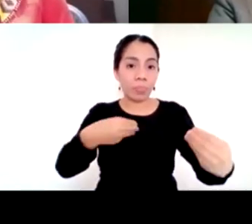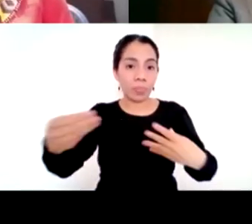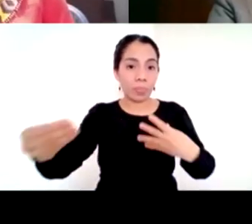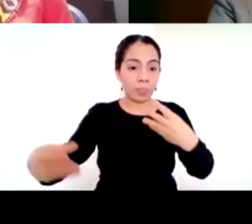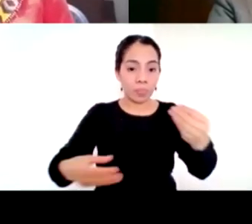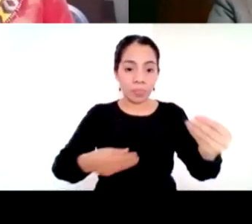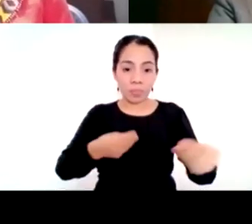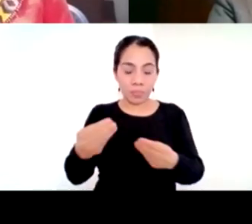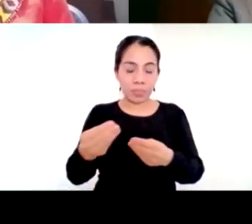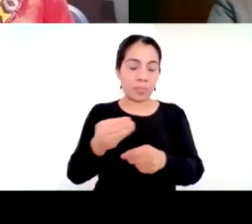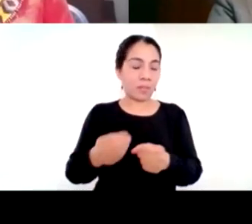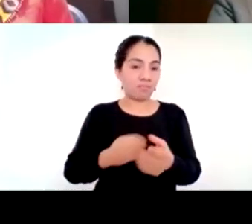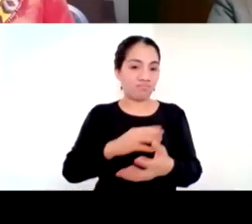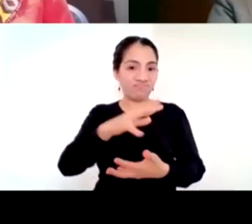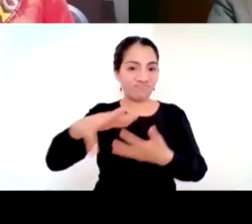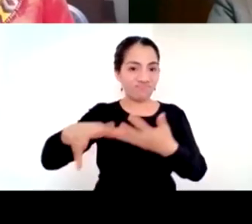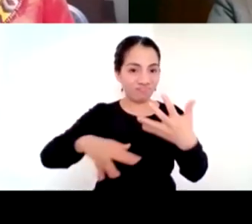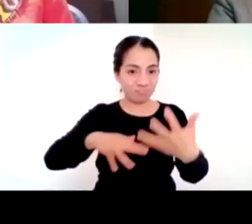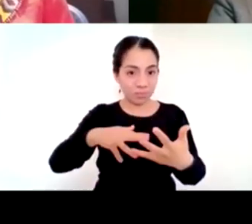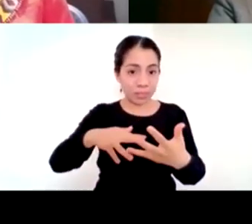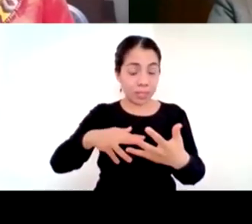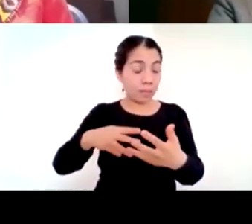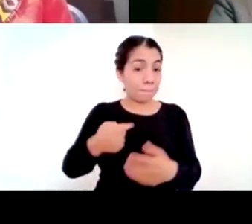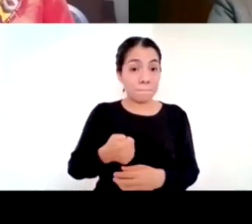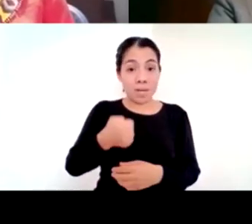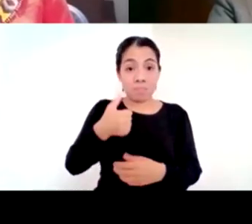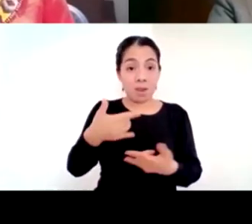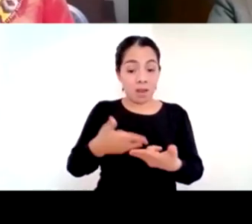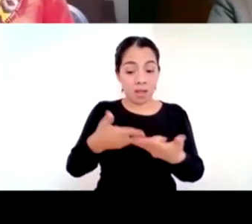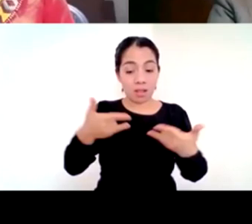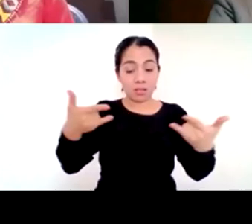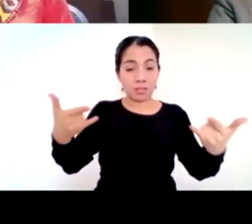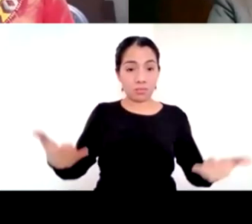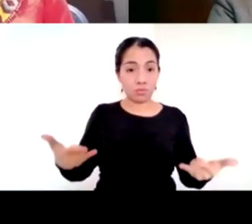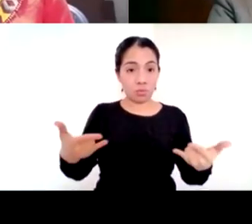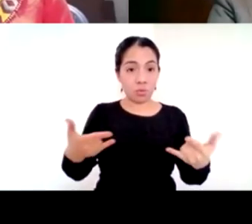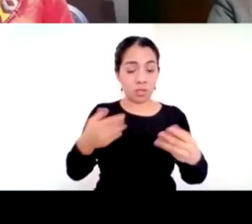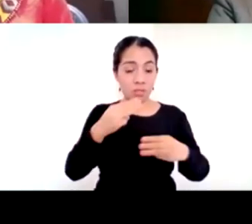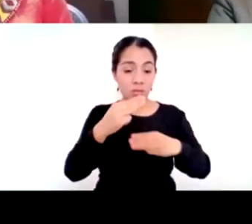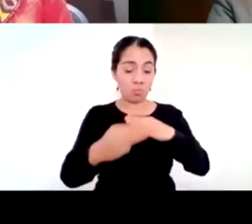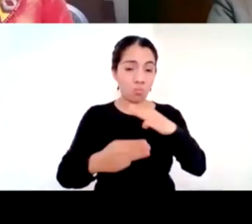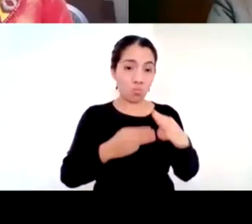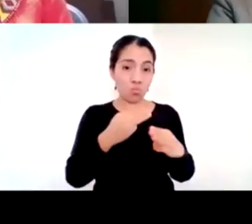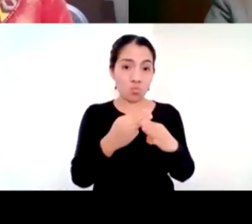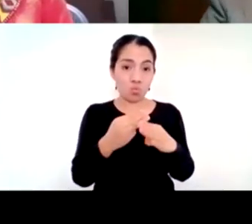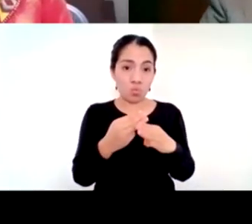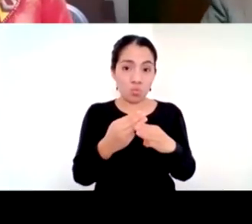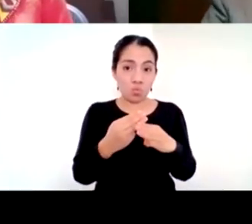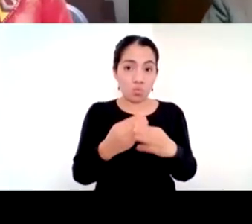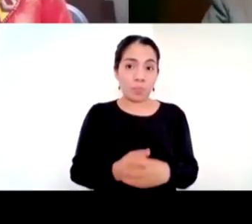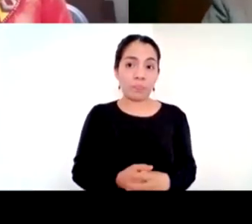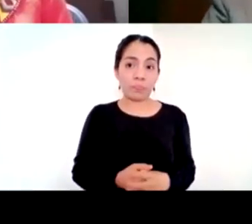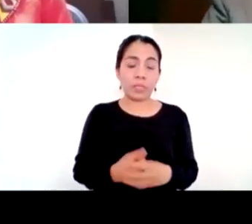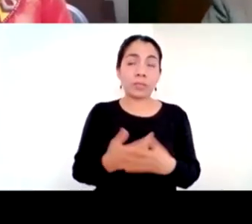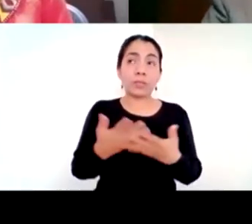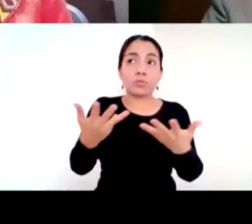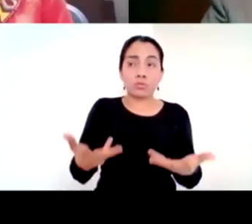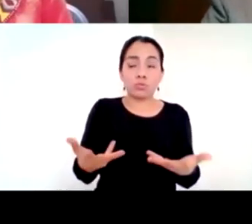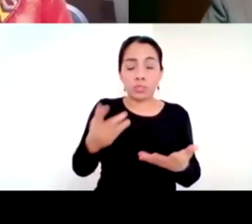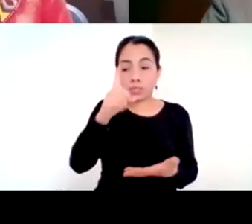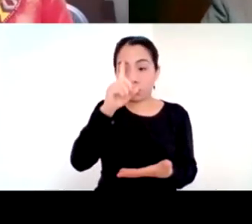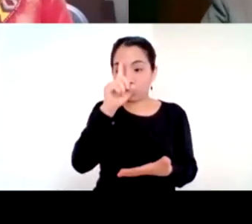plática con el secretario comentábamos que como señalaban los clásicos